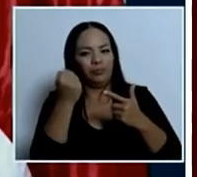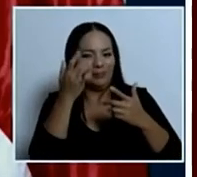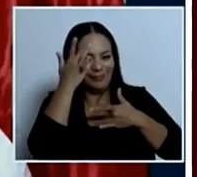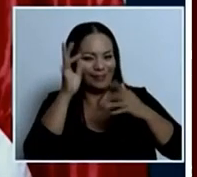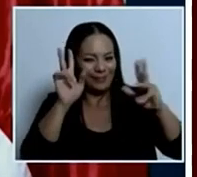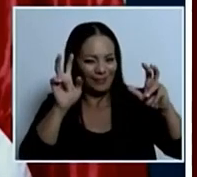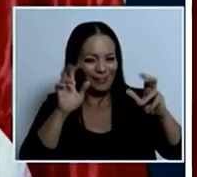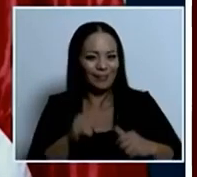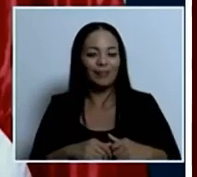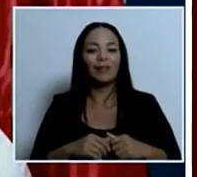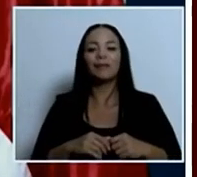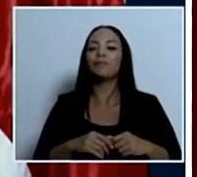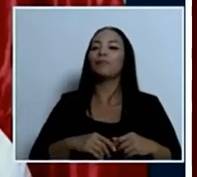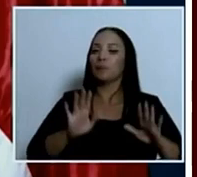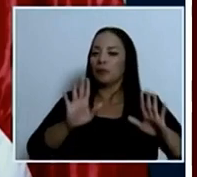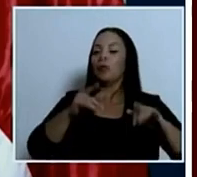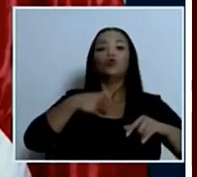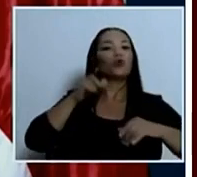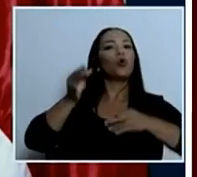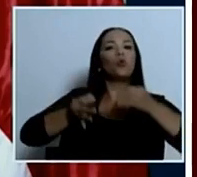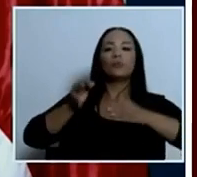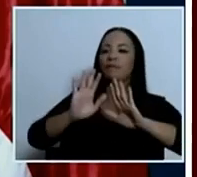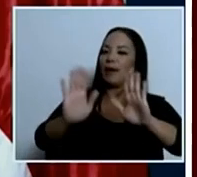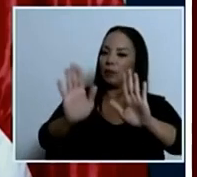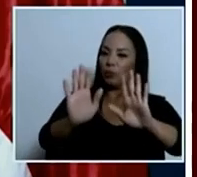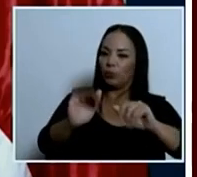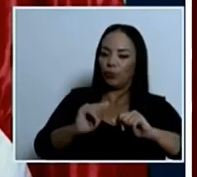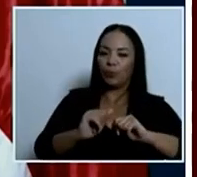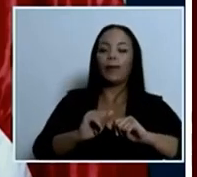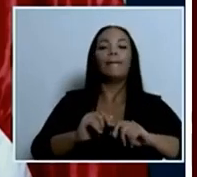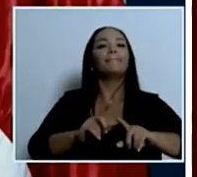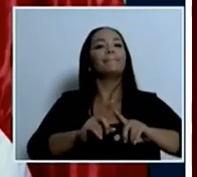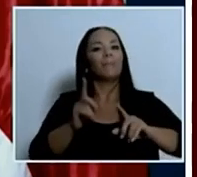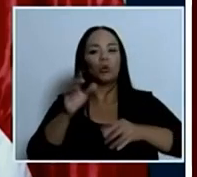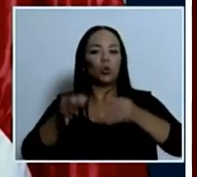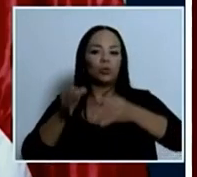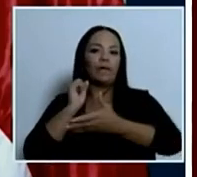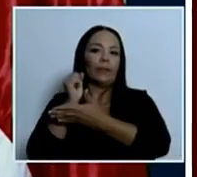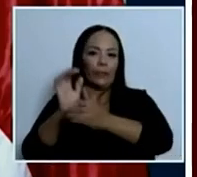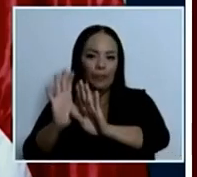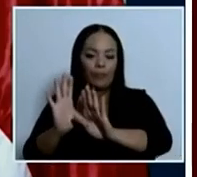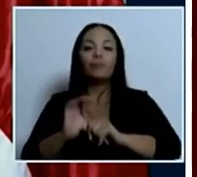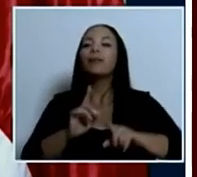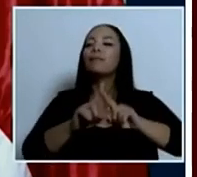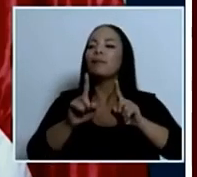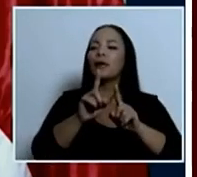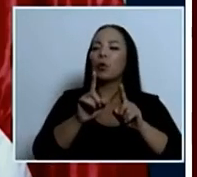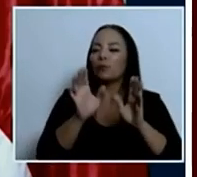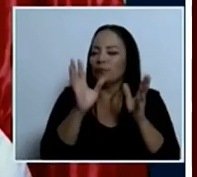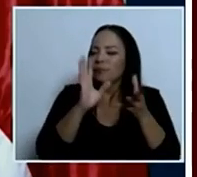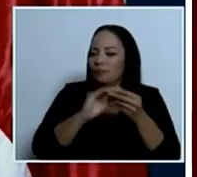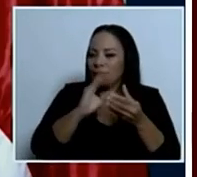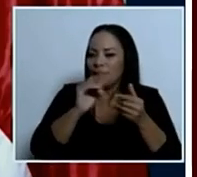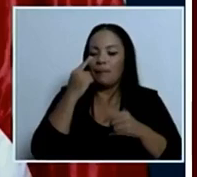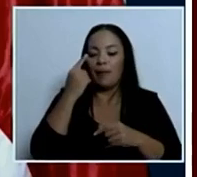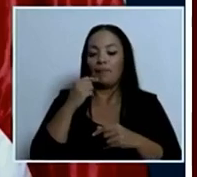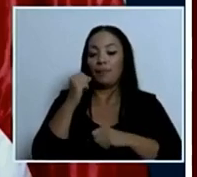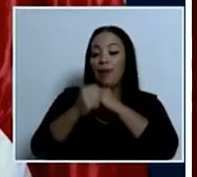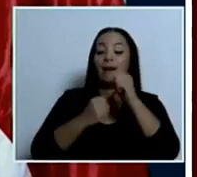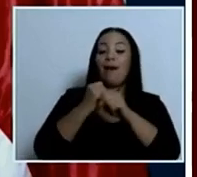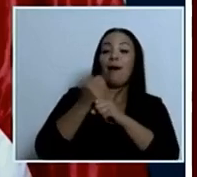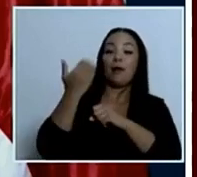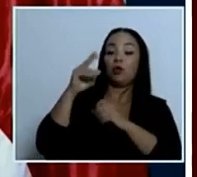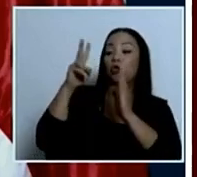digo no estoy justificando lo que está pasando pero solo para poner en contexto del 2014 al